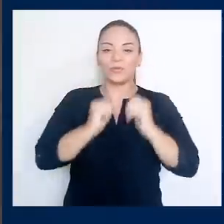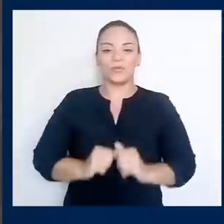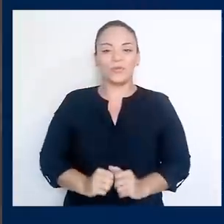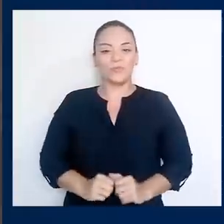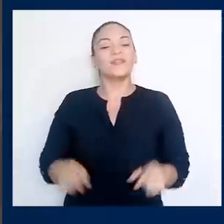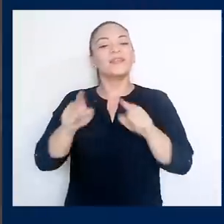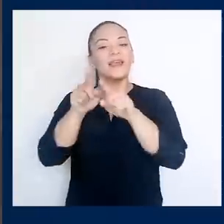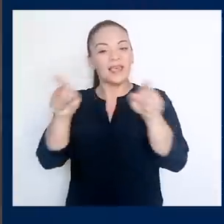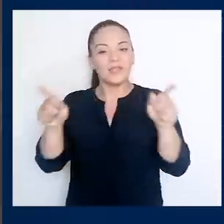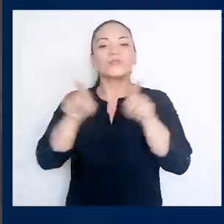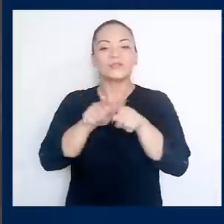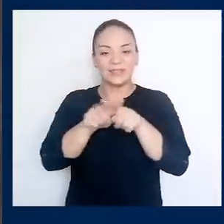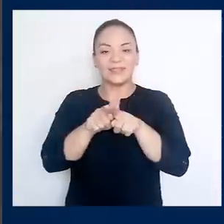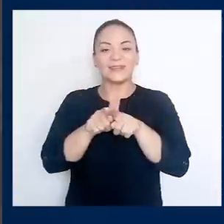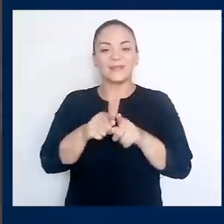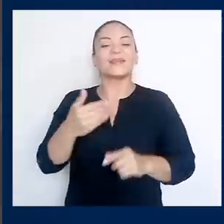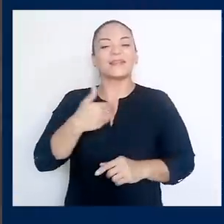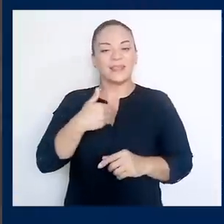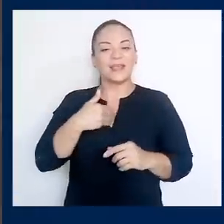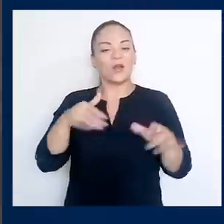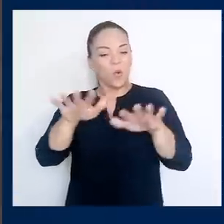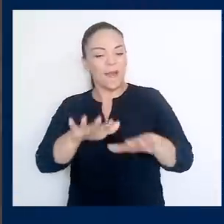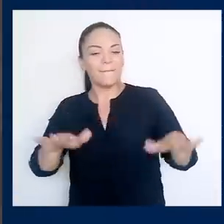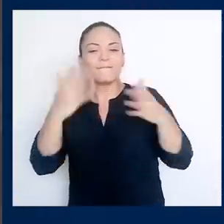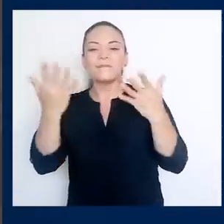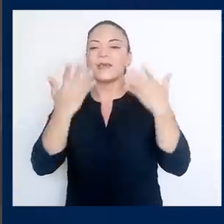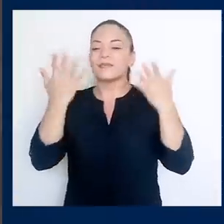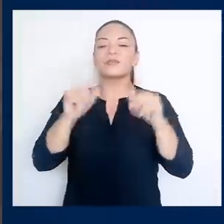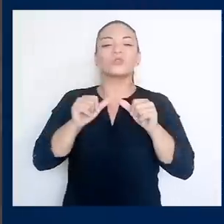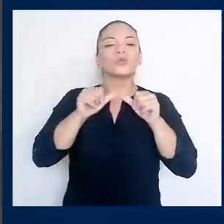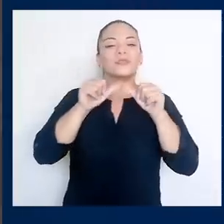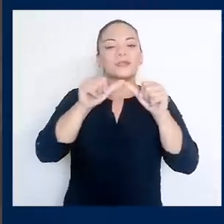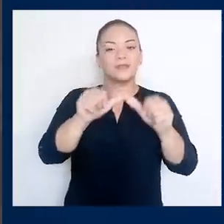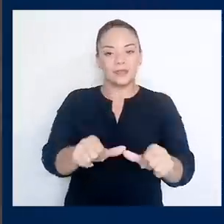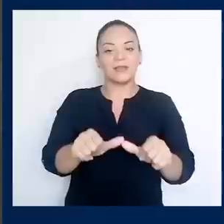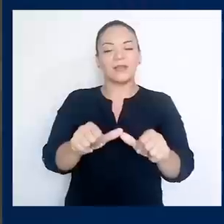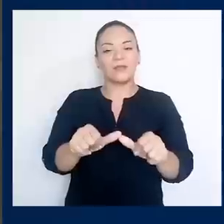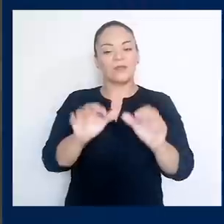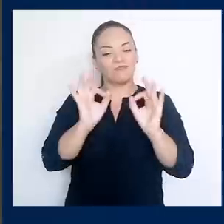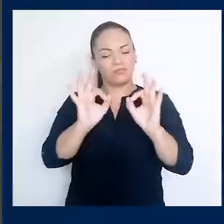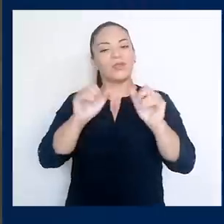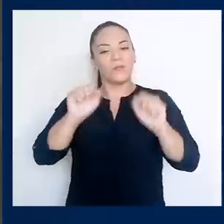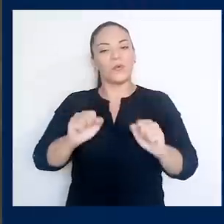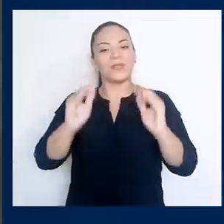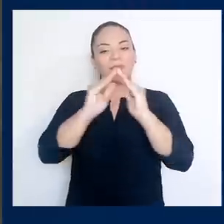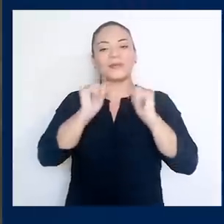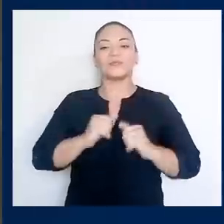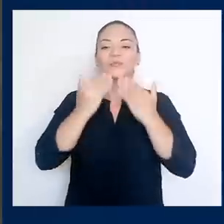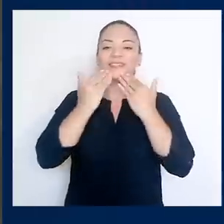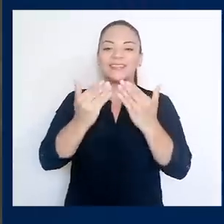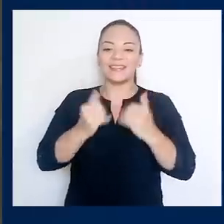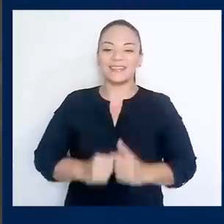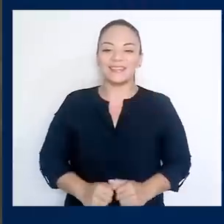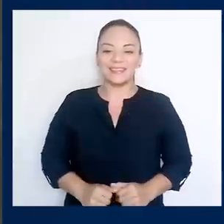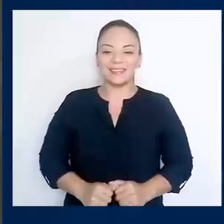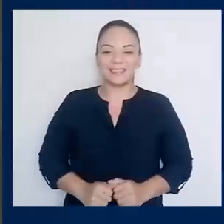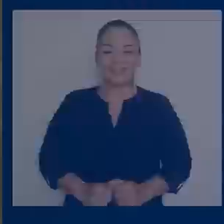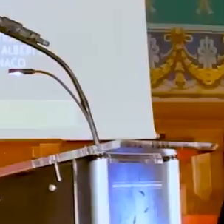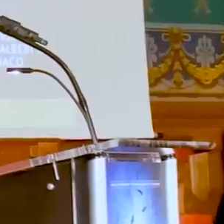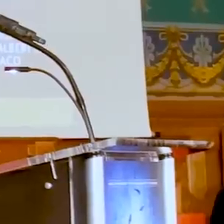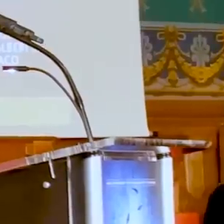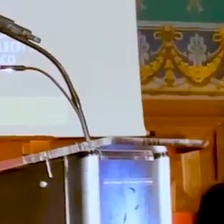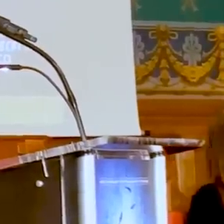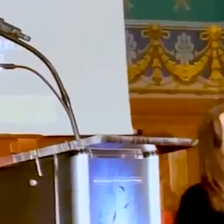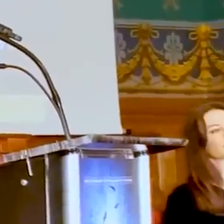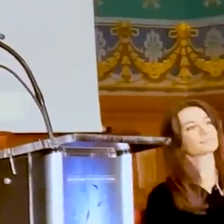mundo y que ellos también tengan un medio ambiente sostenible y donde se pueda vivir. Muchísimas gracias.